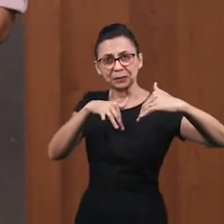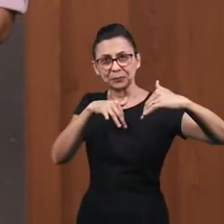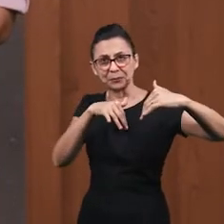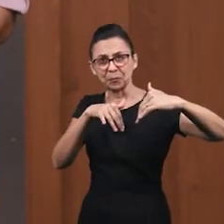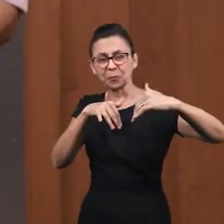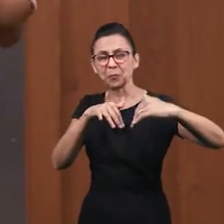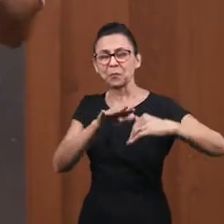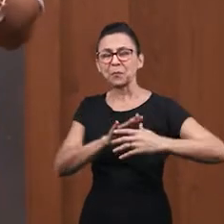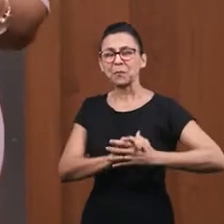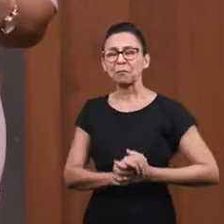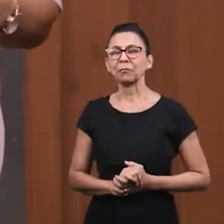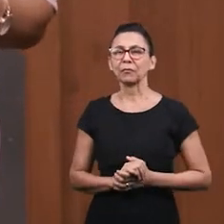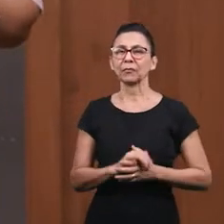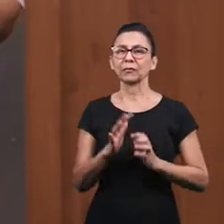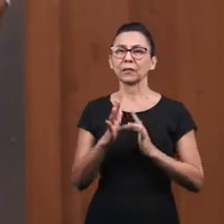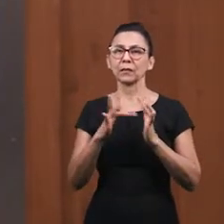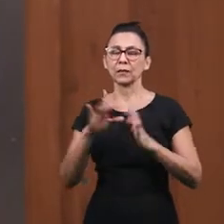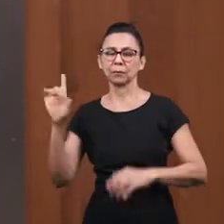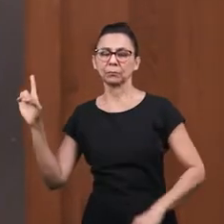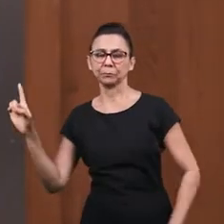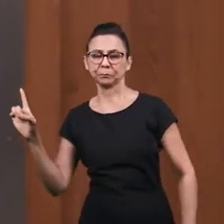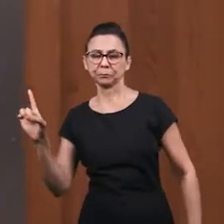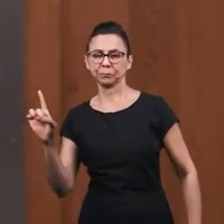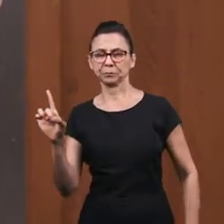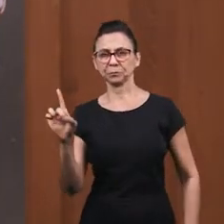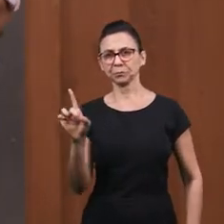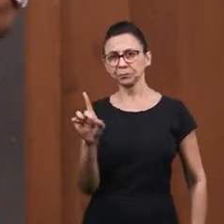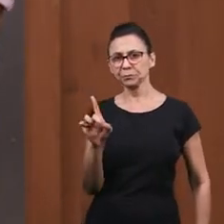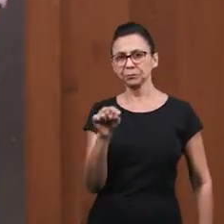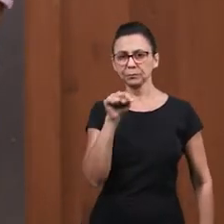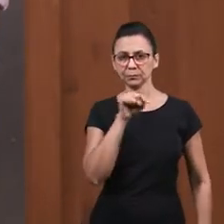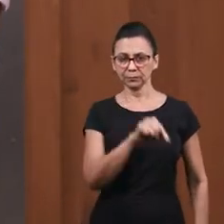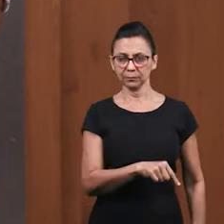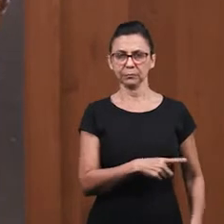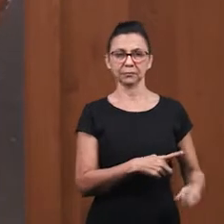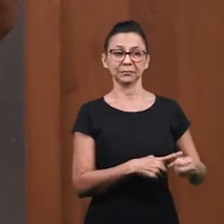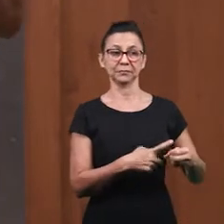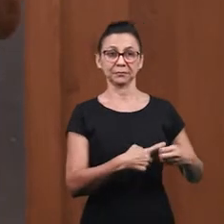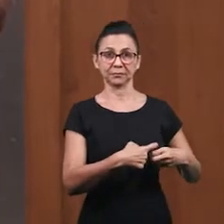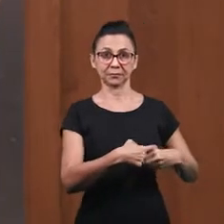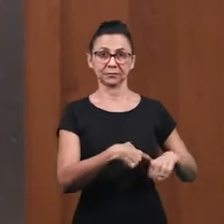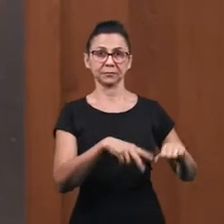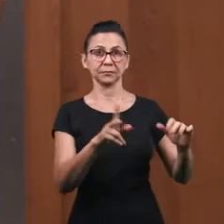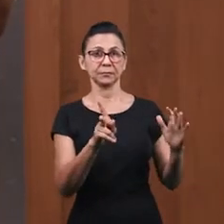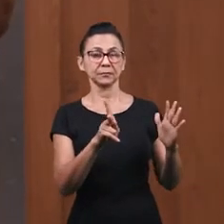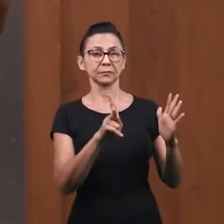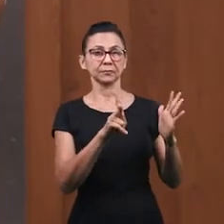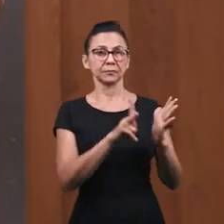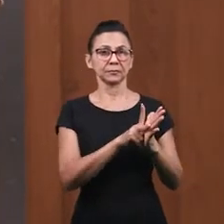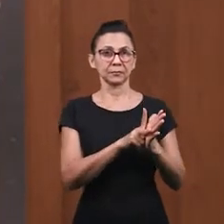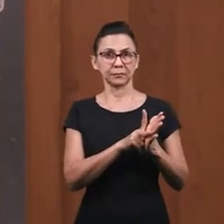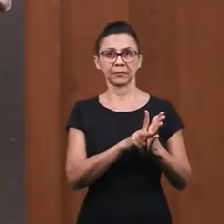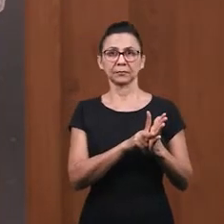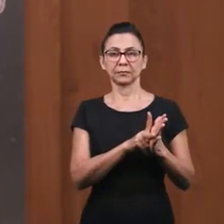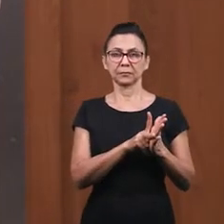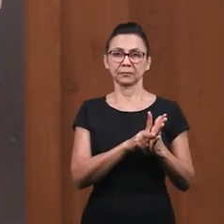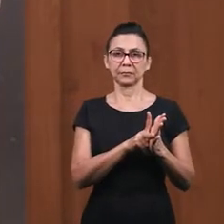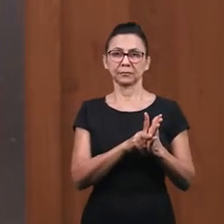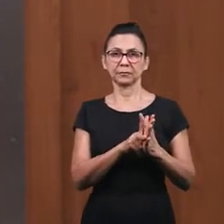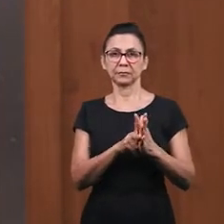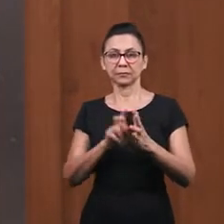La ciudad de Jericó Era una ciudad que pertenecía a